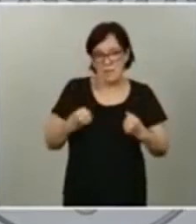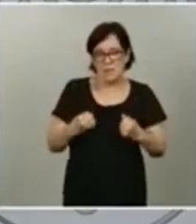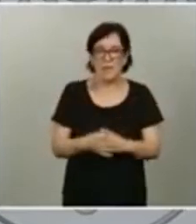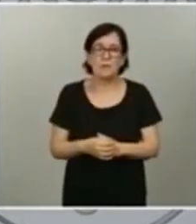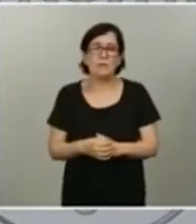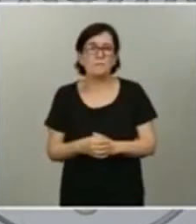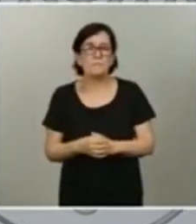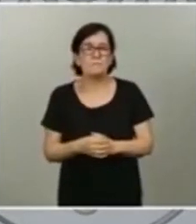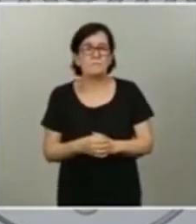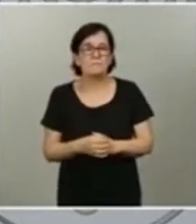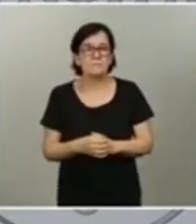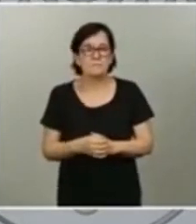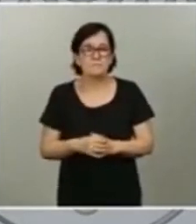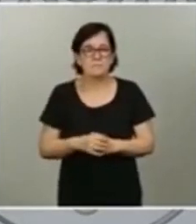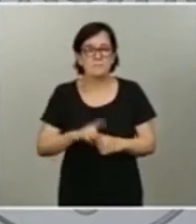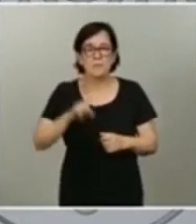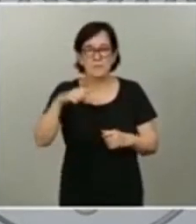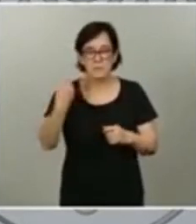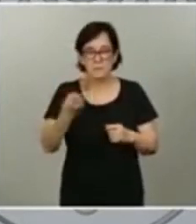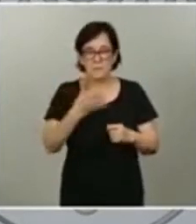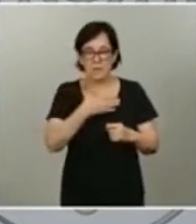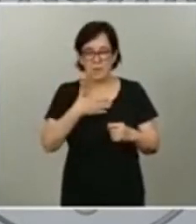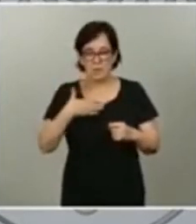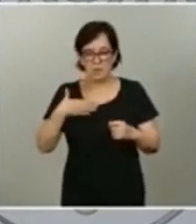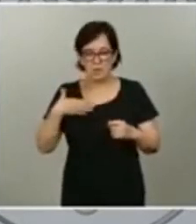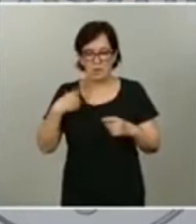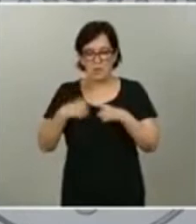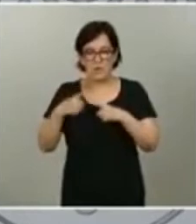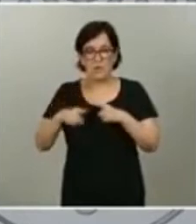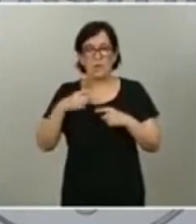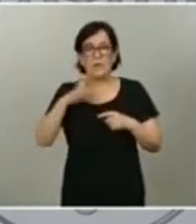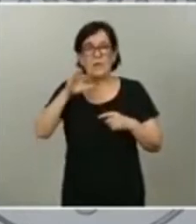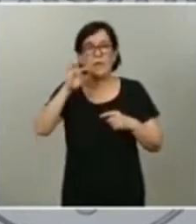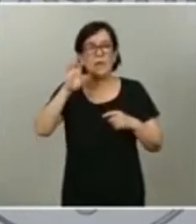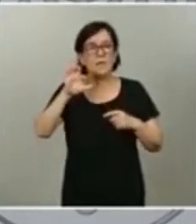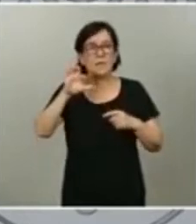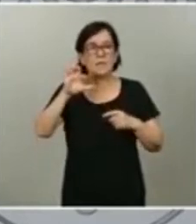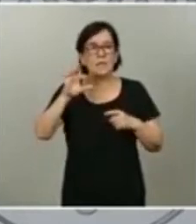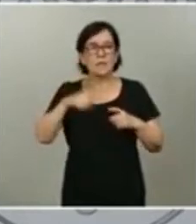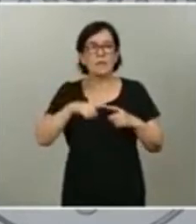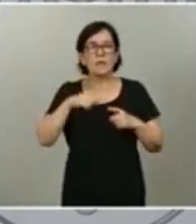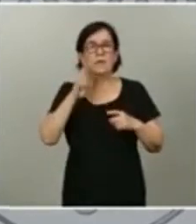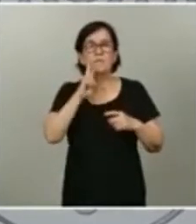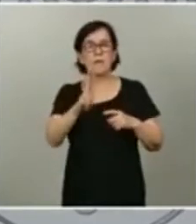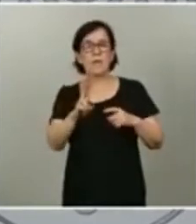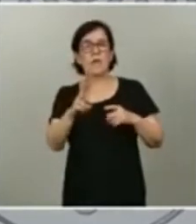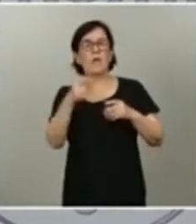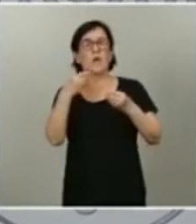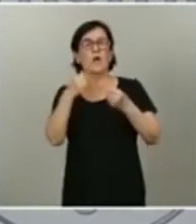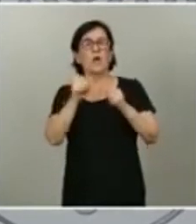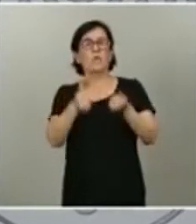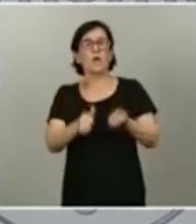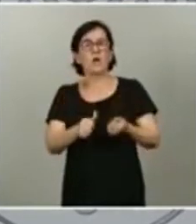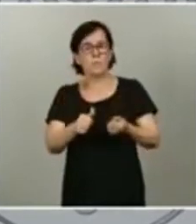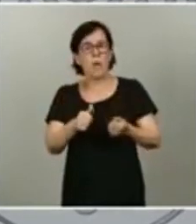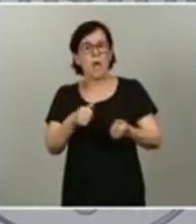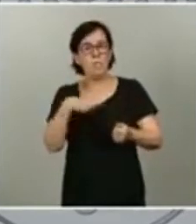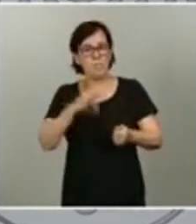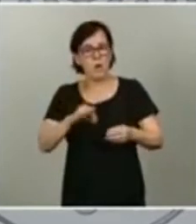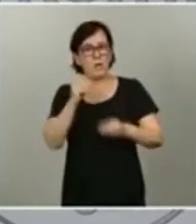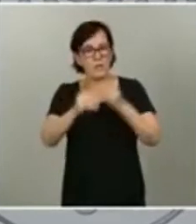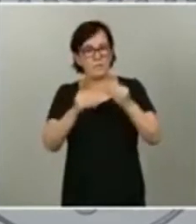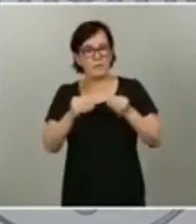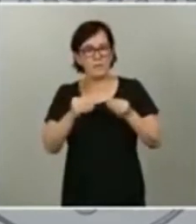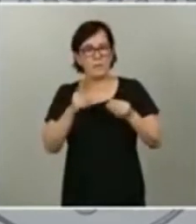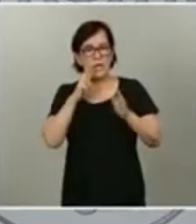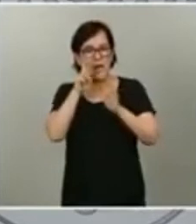otro de los elementos que quiero resaltar es que los ERTE ya no se ven solo como un mecanismo accesible para las grandes regulaciones